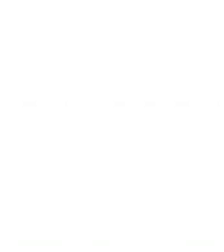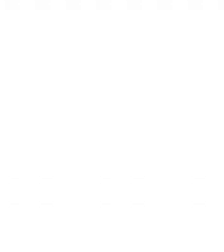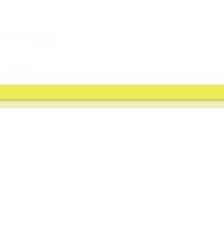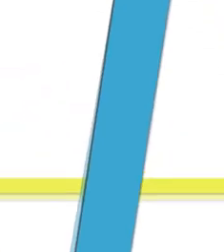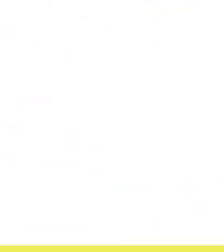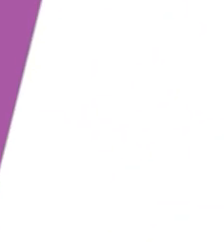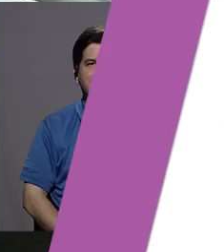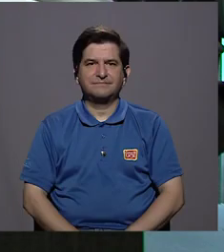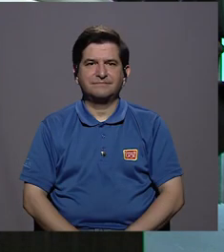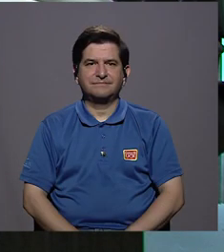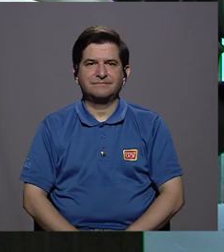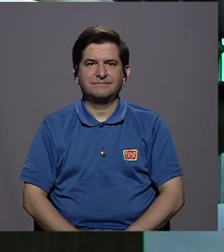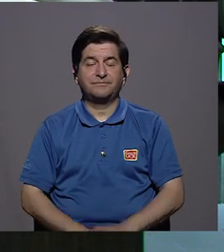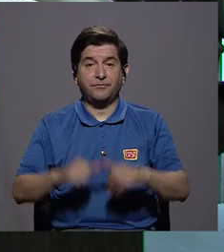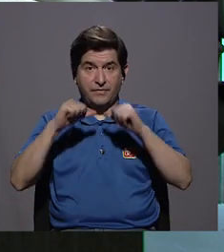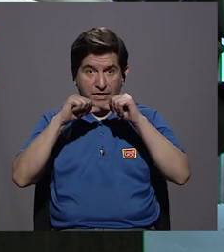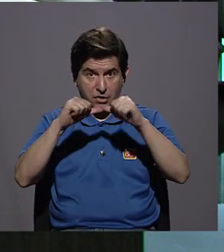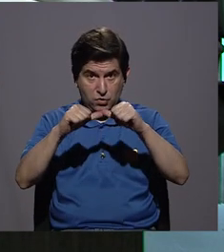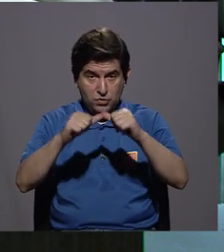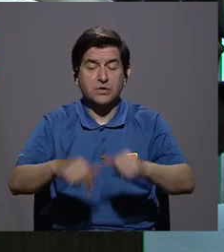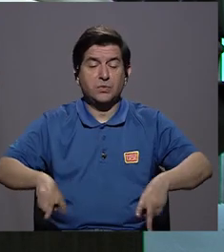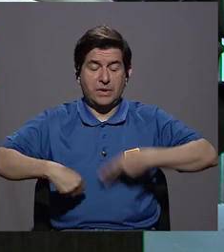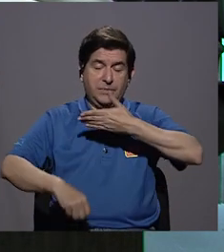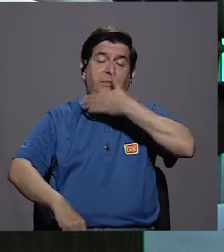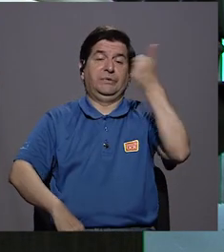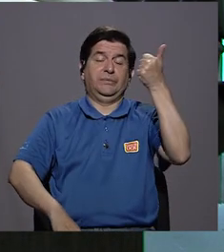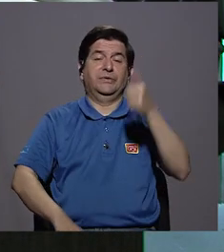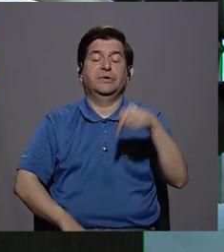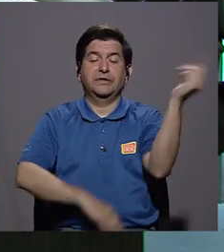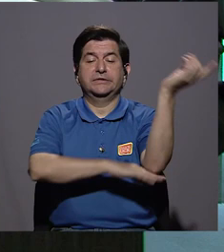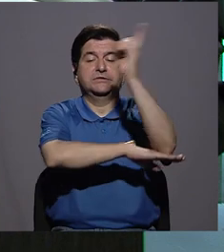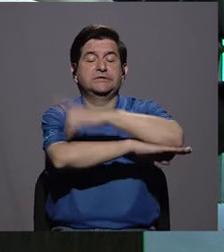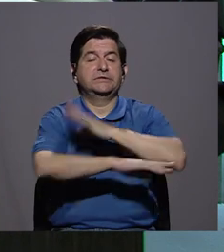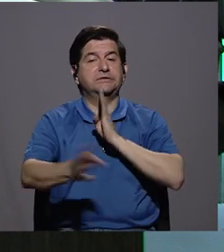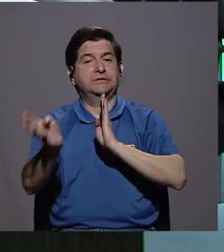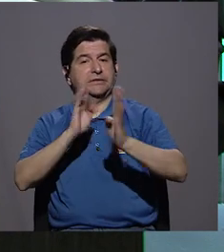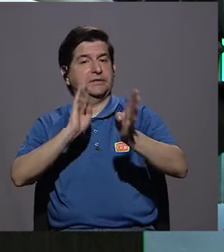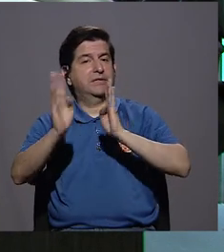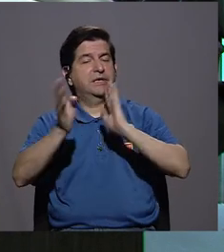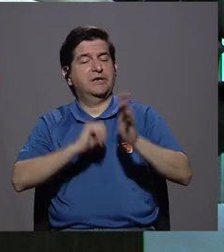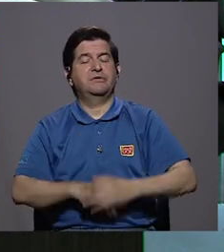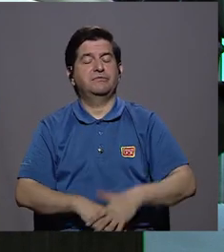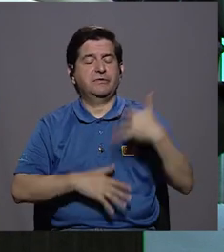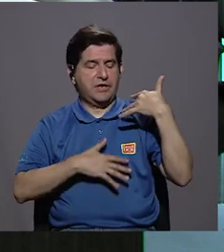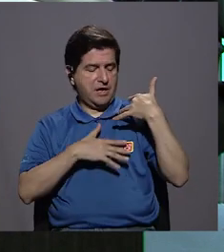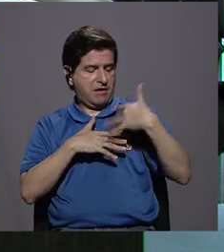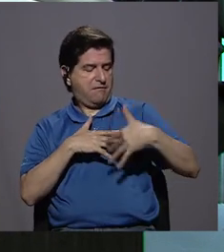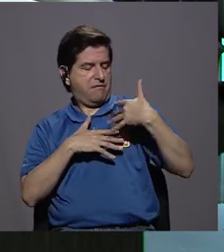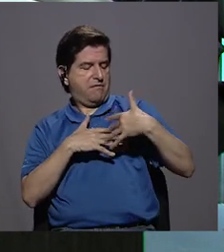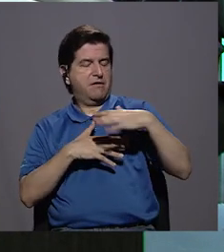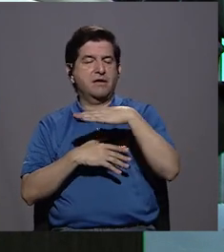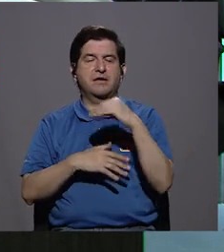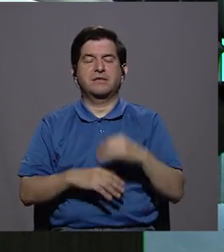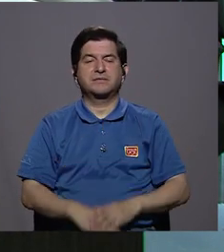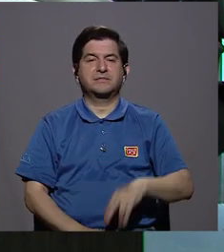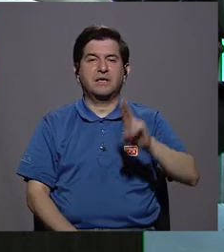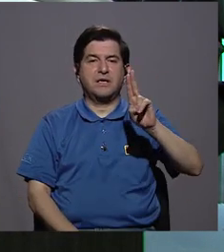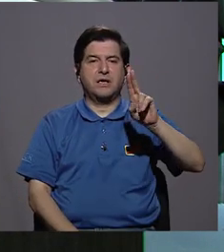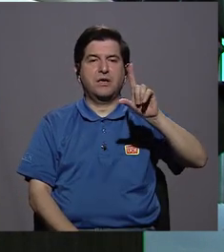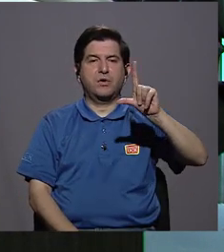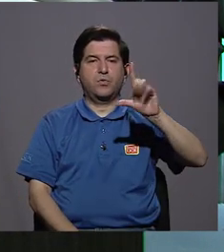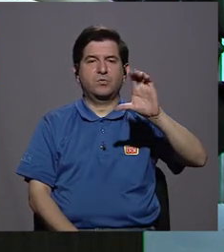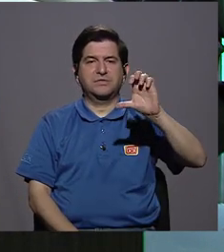guía. Continuamos con más de vivir mejor. El día de hoy conversando acerca de las heridas y las úlceras en la piel.